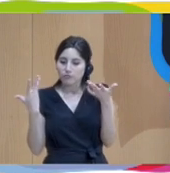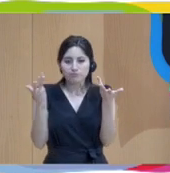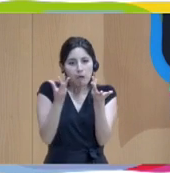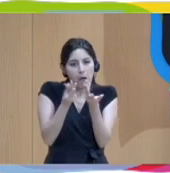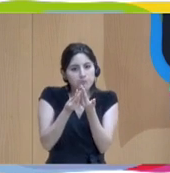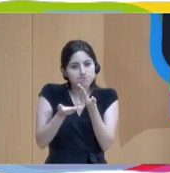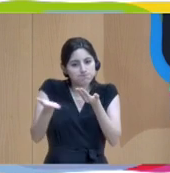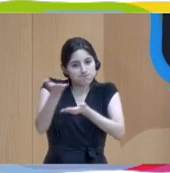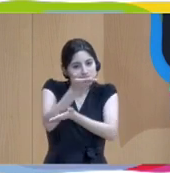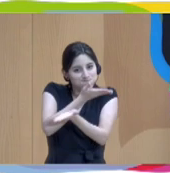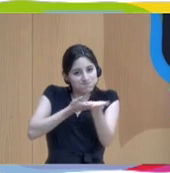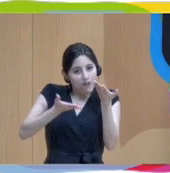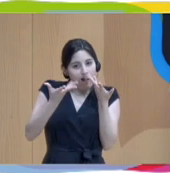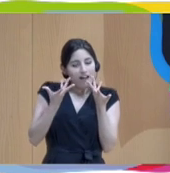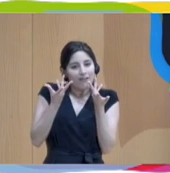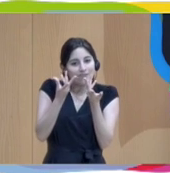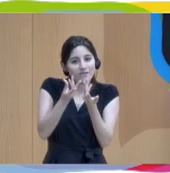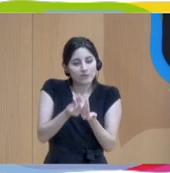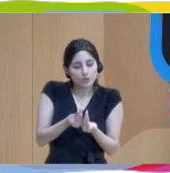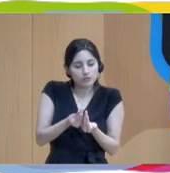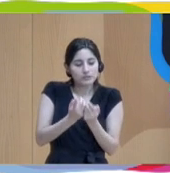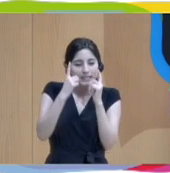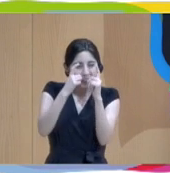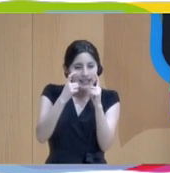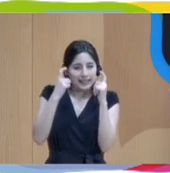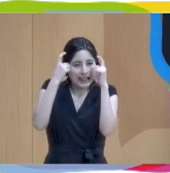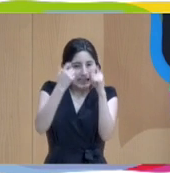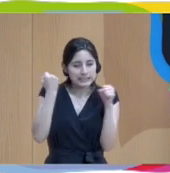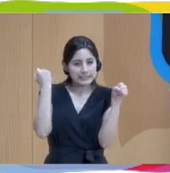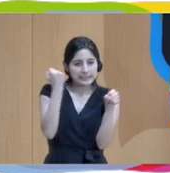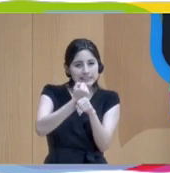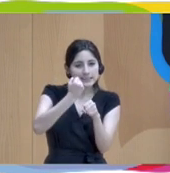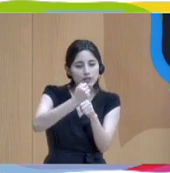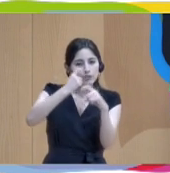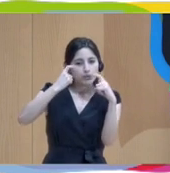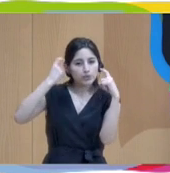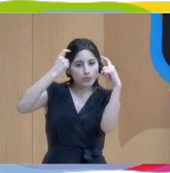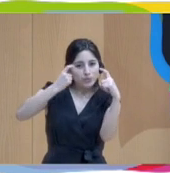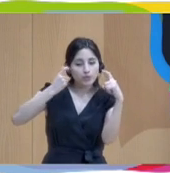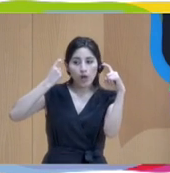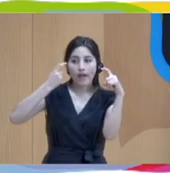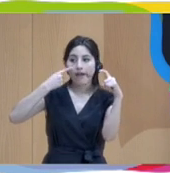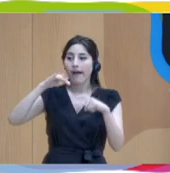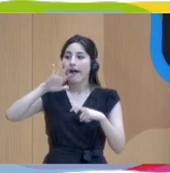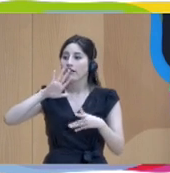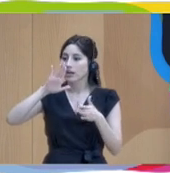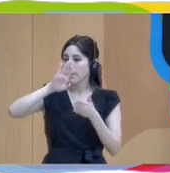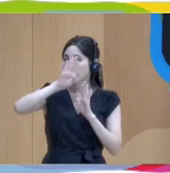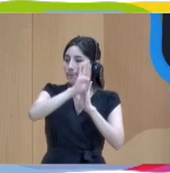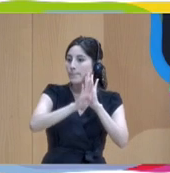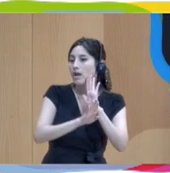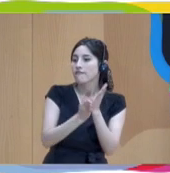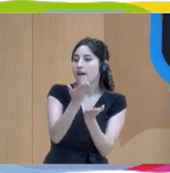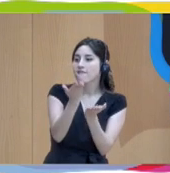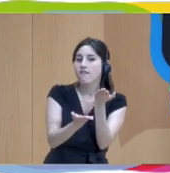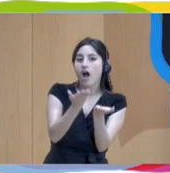empujando y seguir acercando y seguir buscando las evaluaciones de estos programas que nos muestran